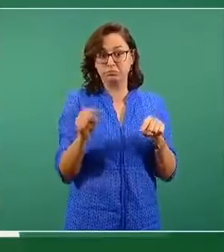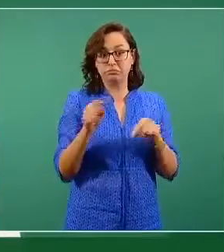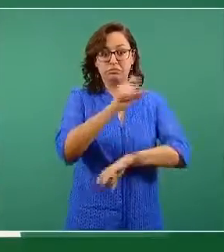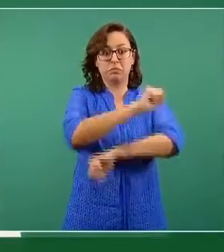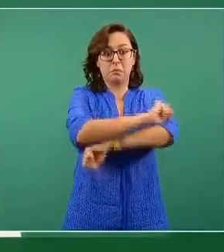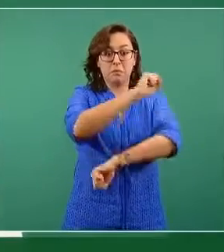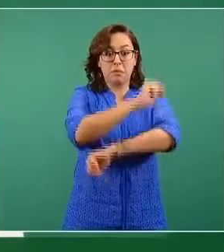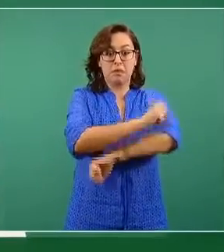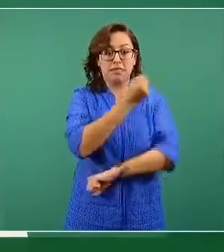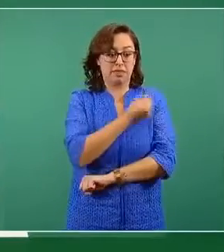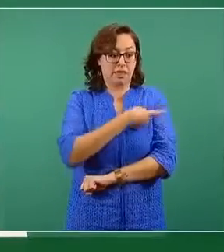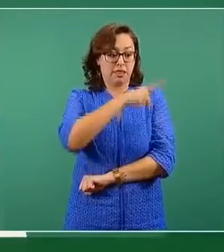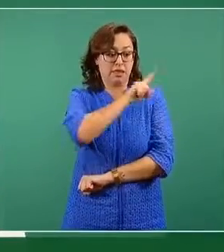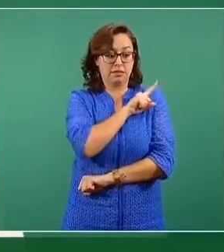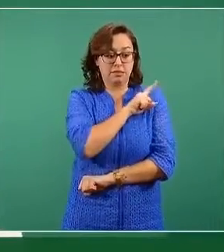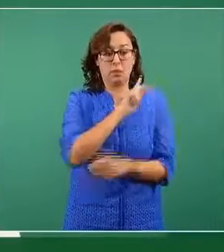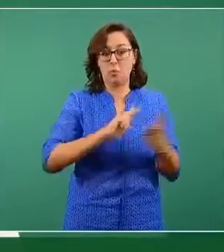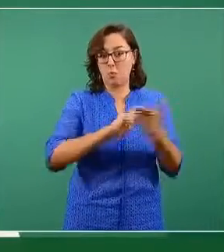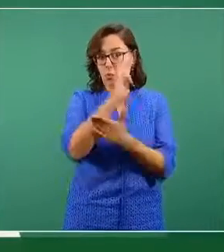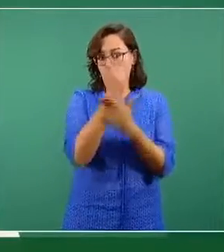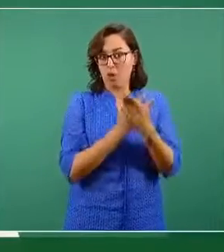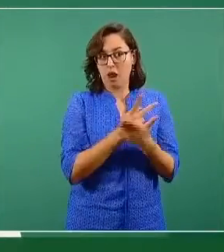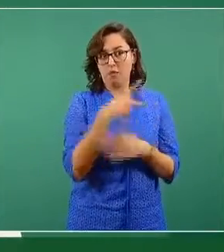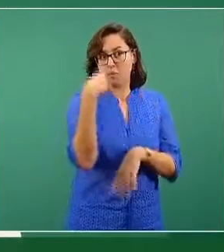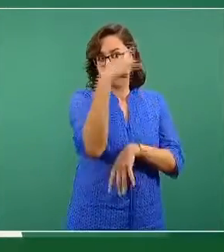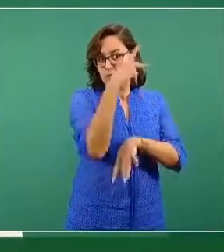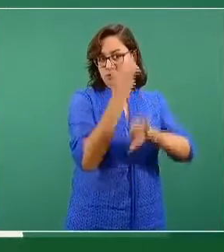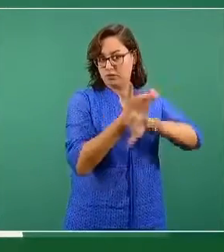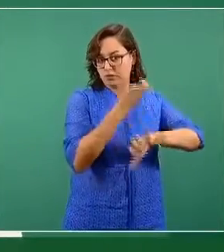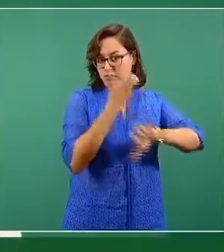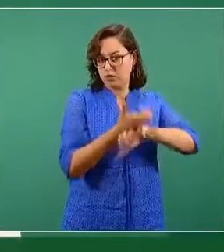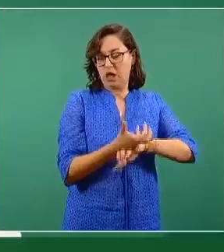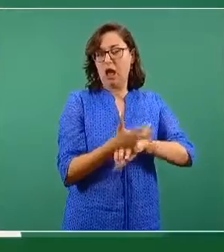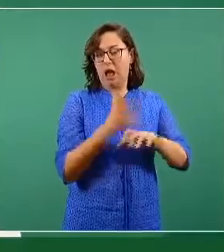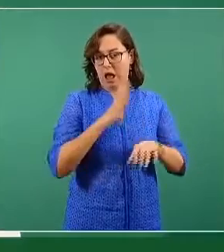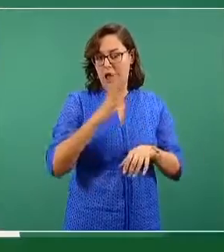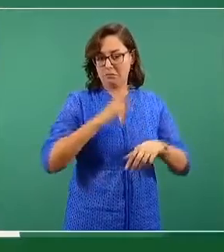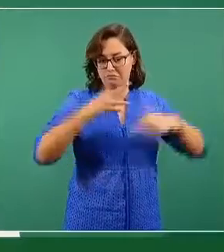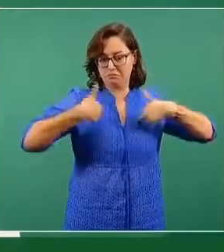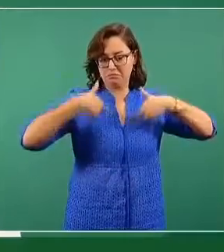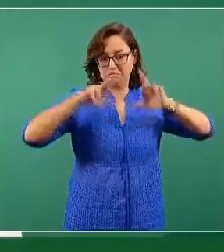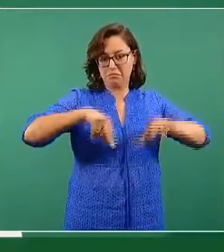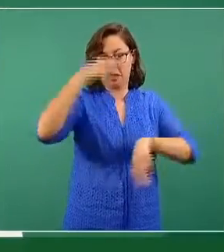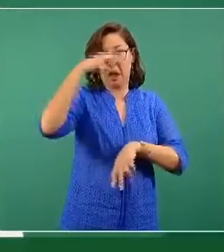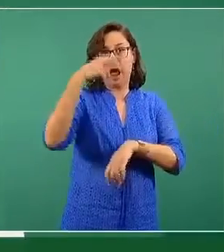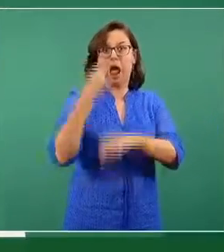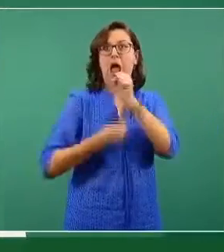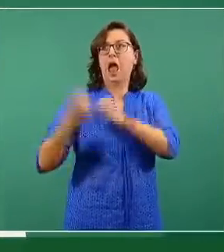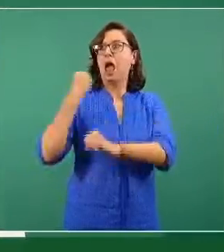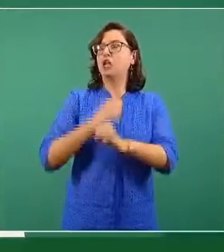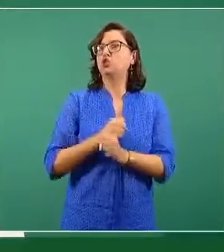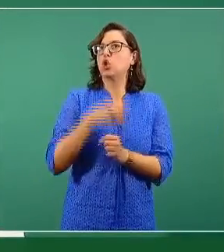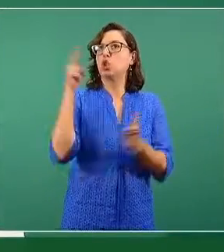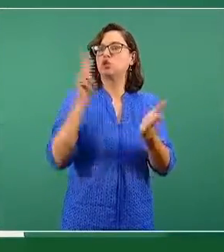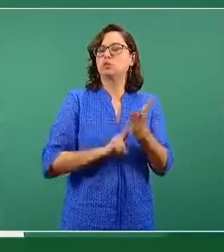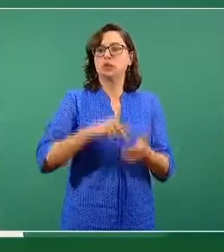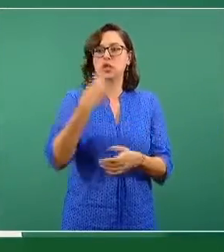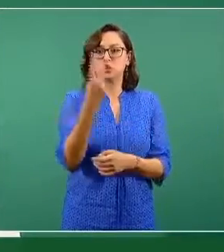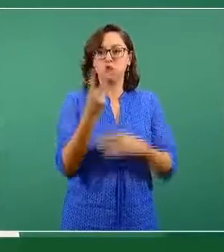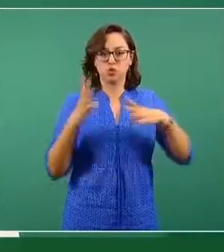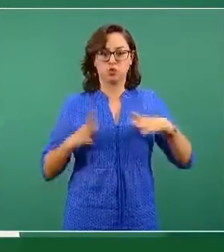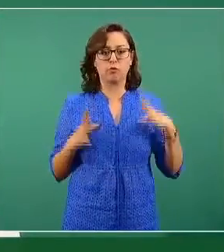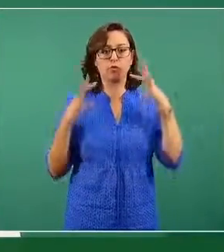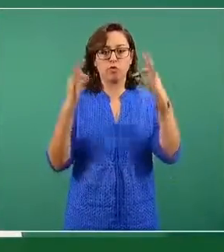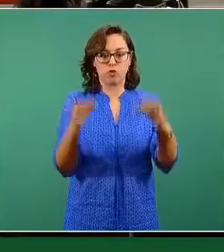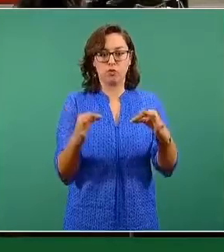Ventanillas de Salud. Este es un programa que se estableció hace ya varios años, en 2002 originalmente, que es un programa